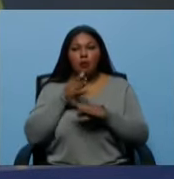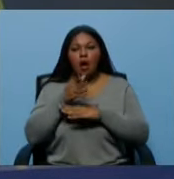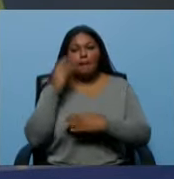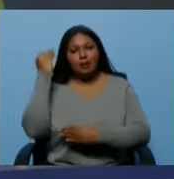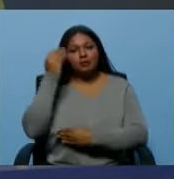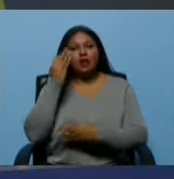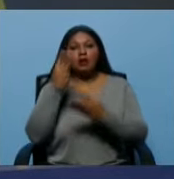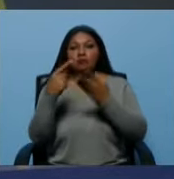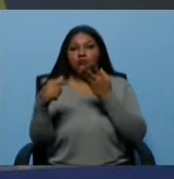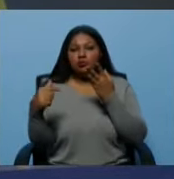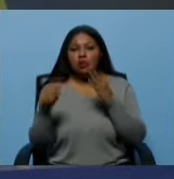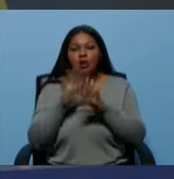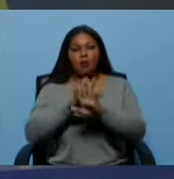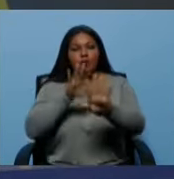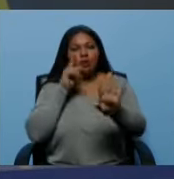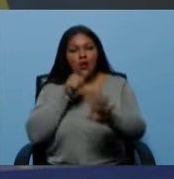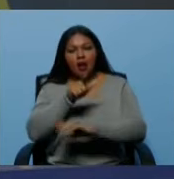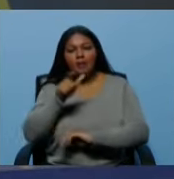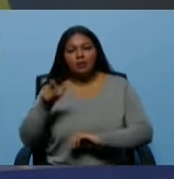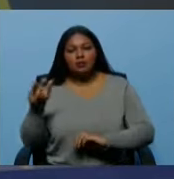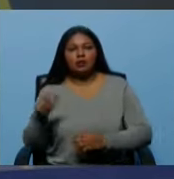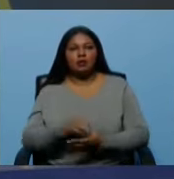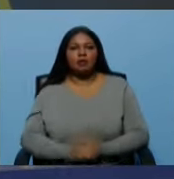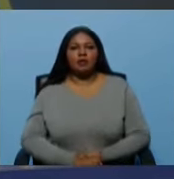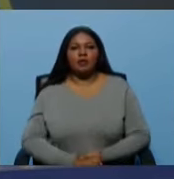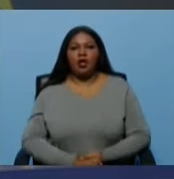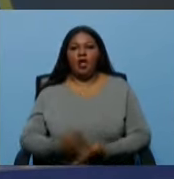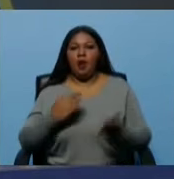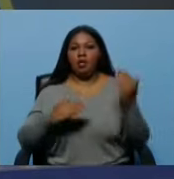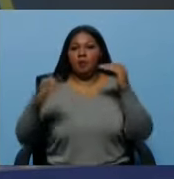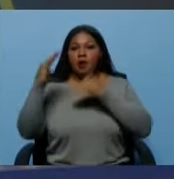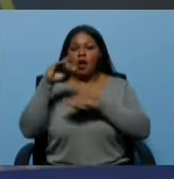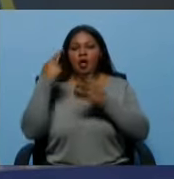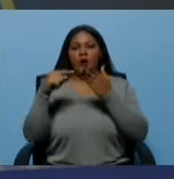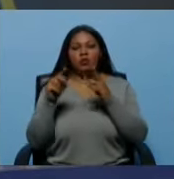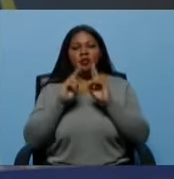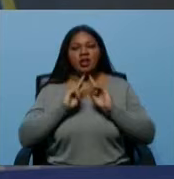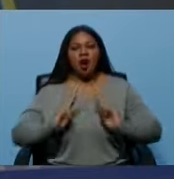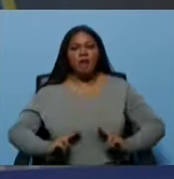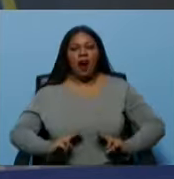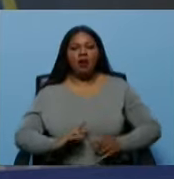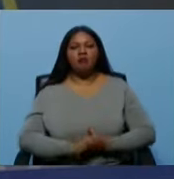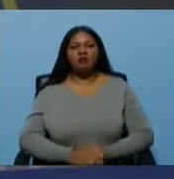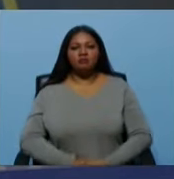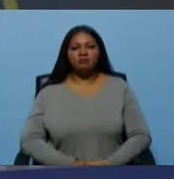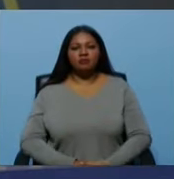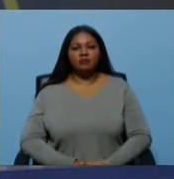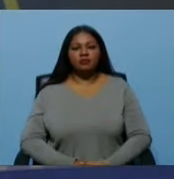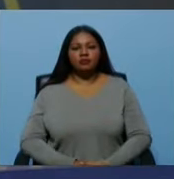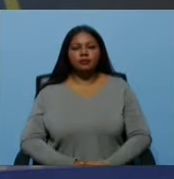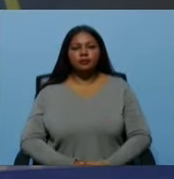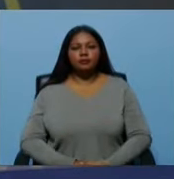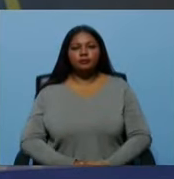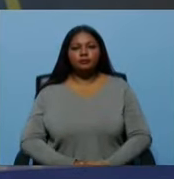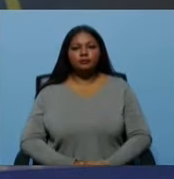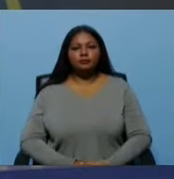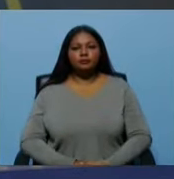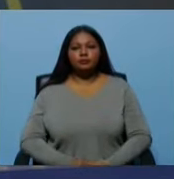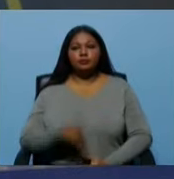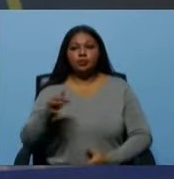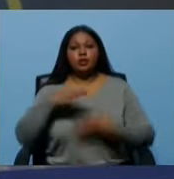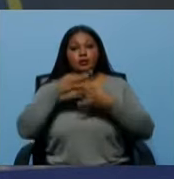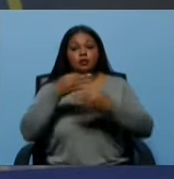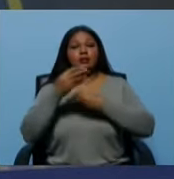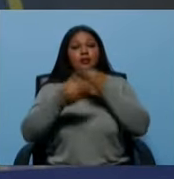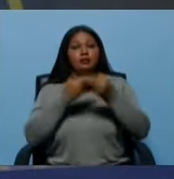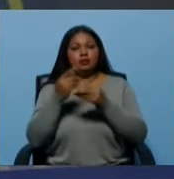muchísimos, a grandes mayorías de esas sociedades, que ellos eran superiores que otros seres humanos. Y lo que se intenta hacer a